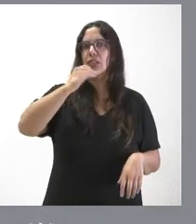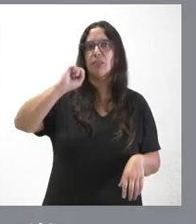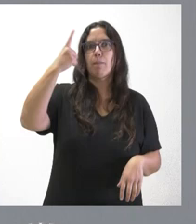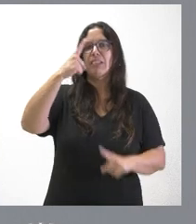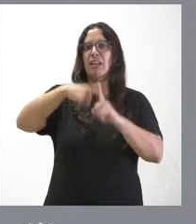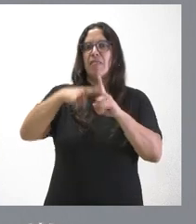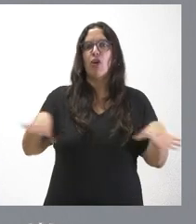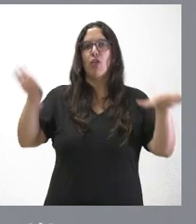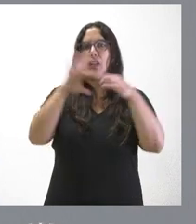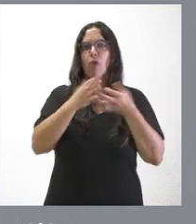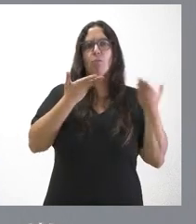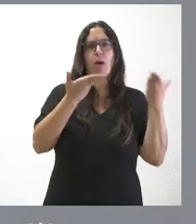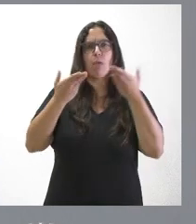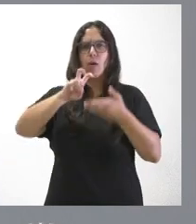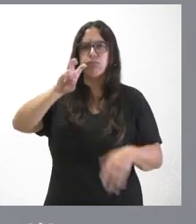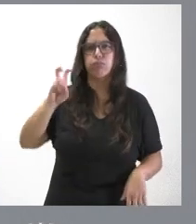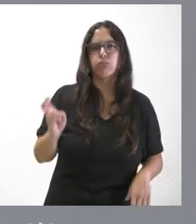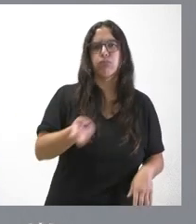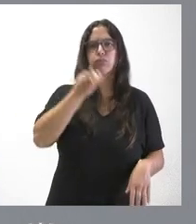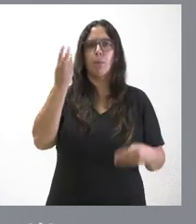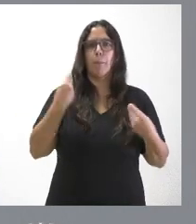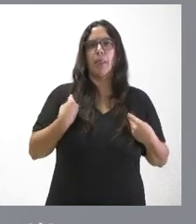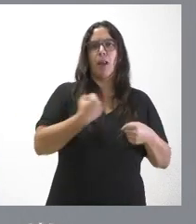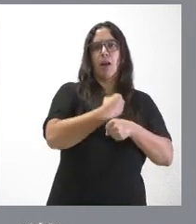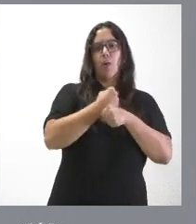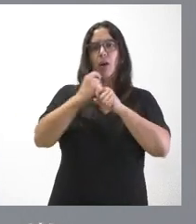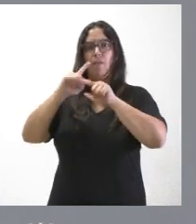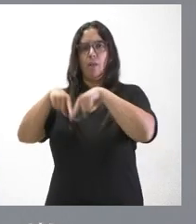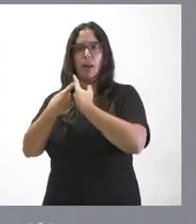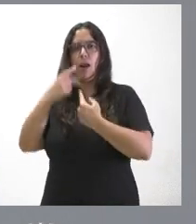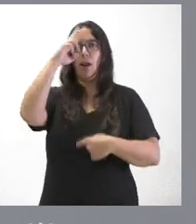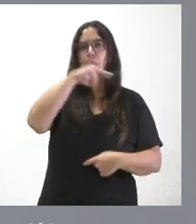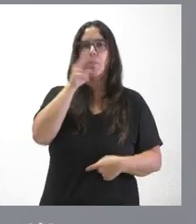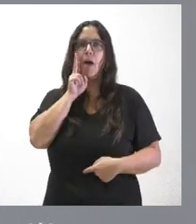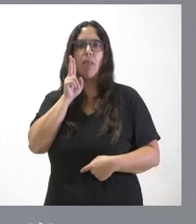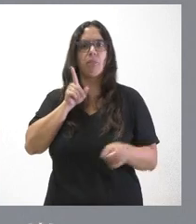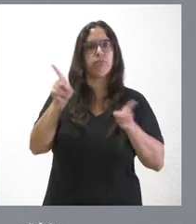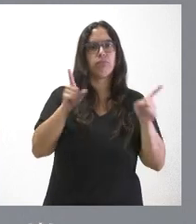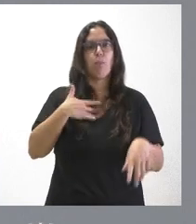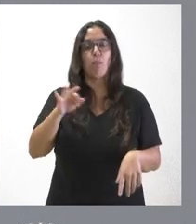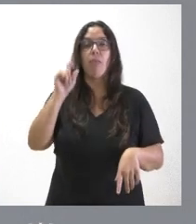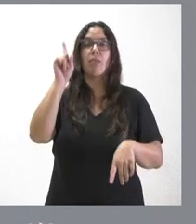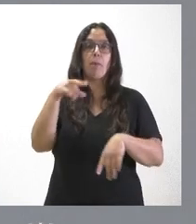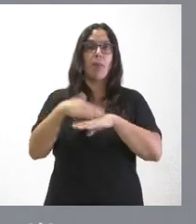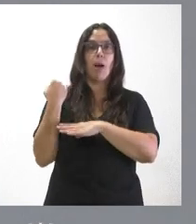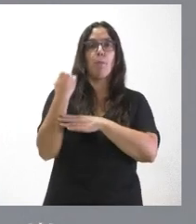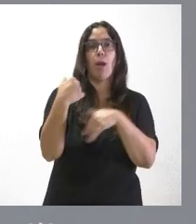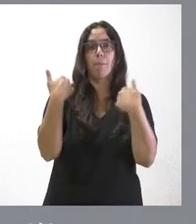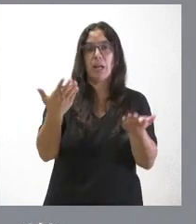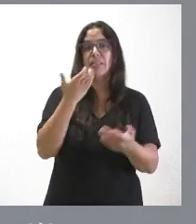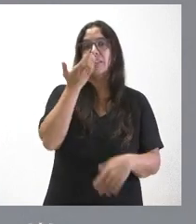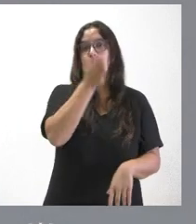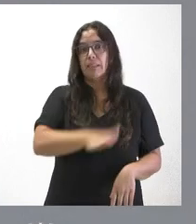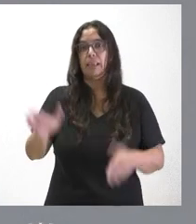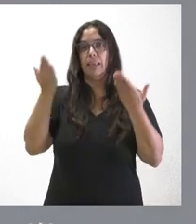nivel de conciliación entre la vida laboral y familiar de los padres y, por tanto, con más apoyo a padres que tienen niños